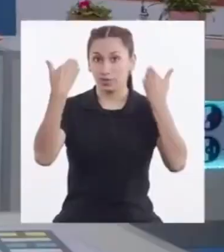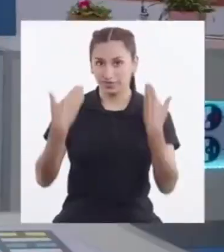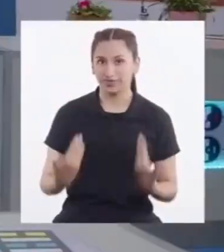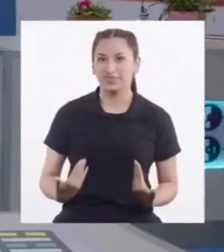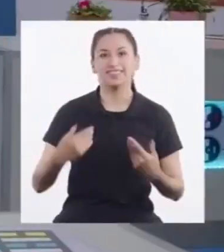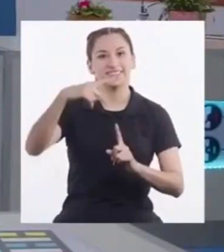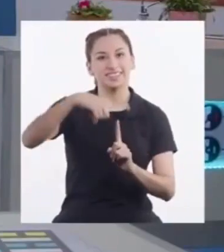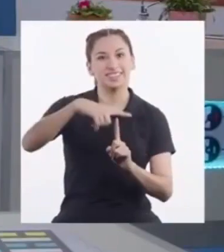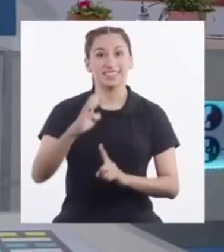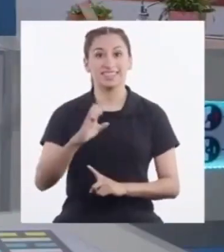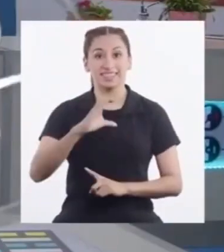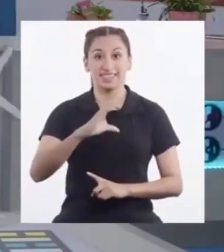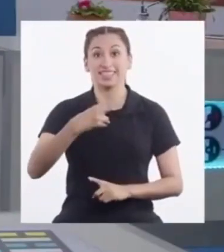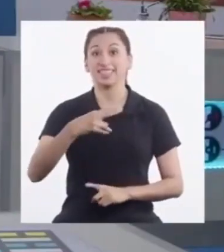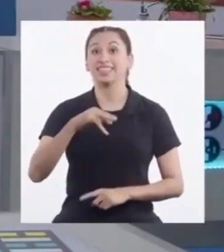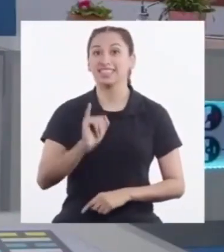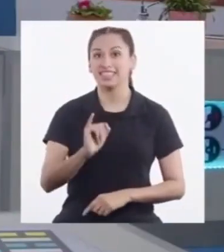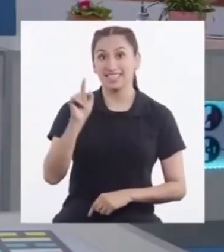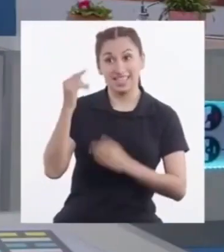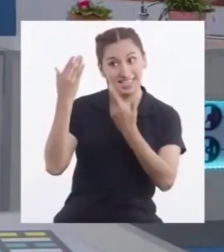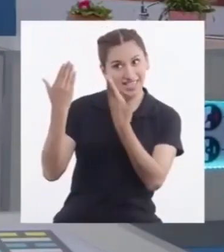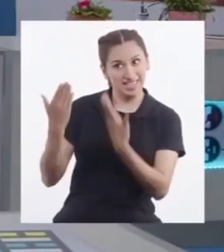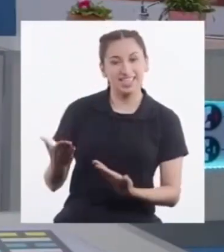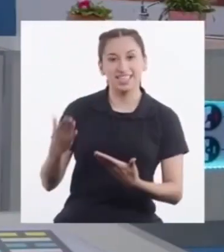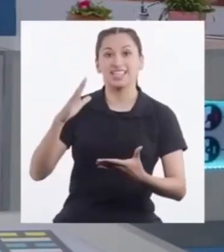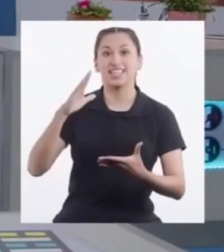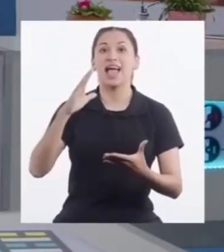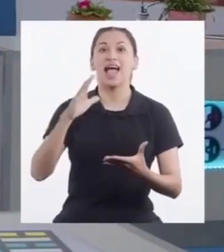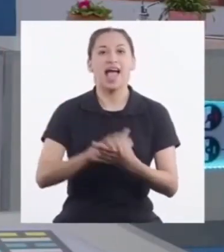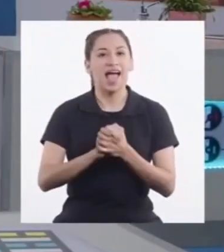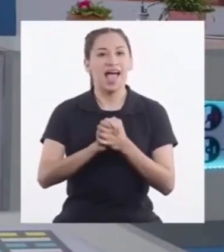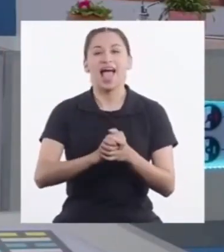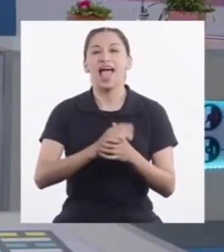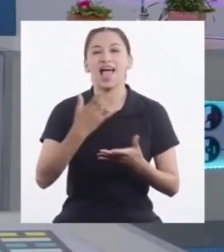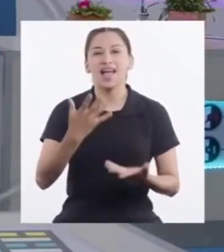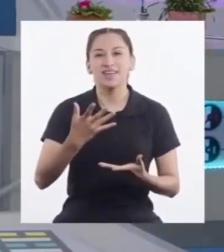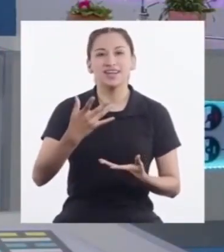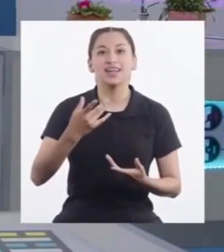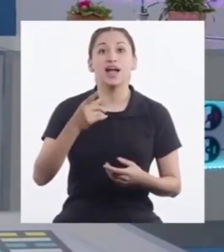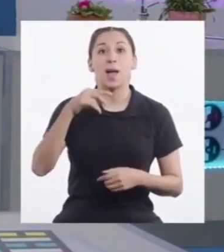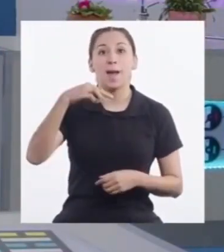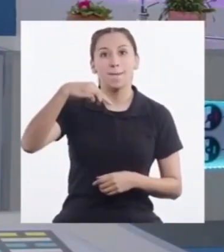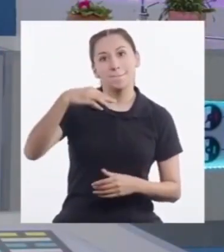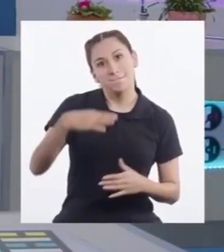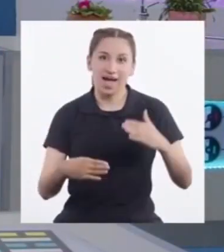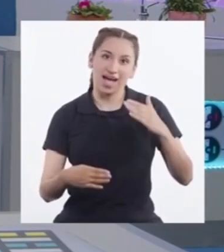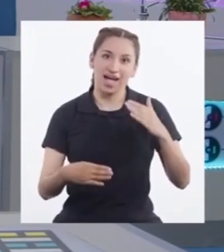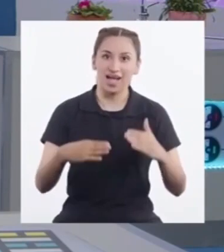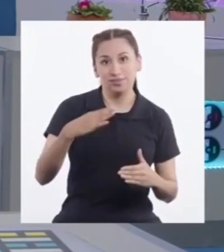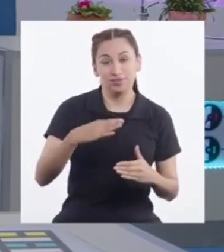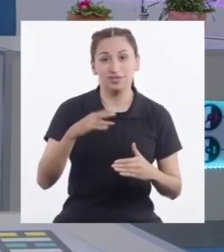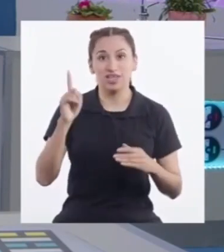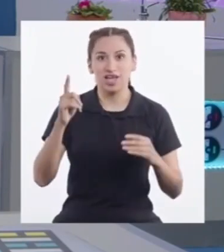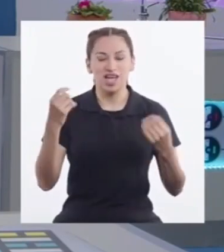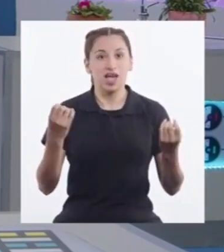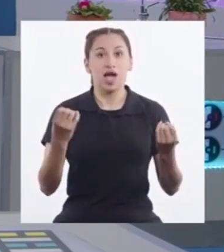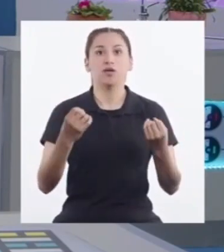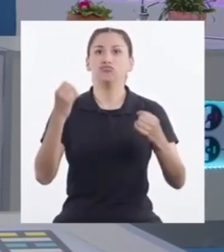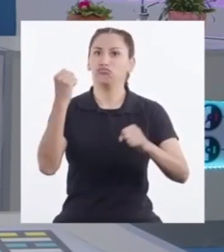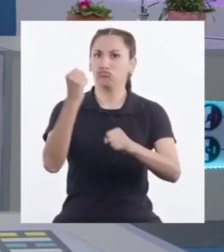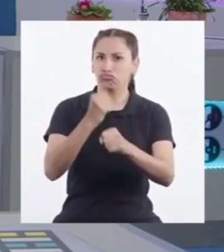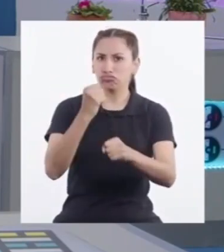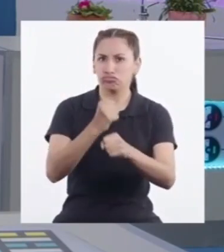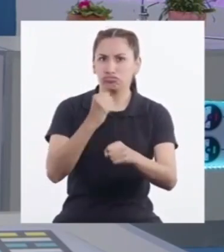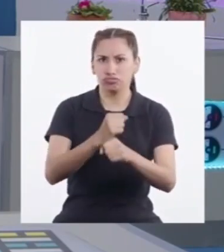Yo soy Techi y esta es Macabot Nuestra amiga virtual